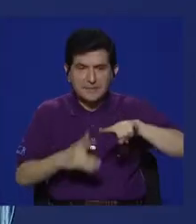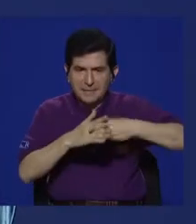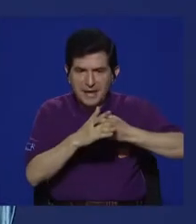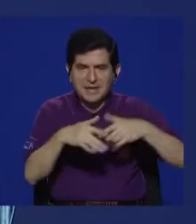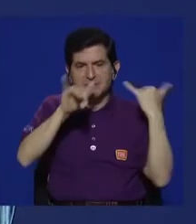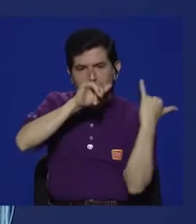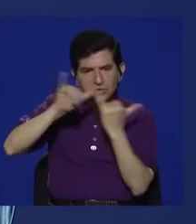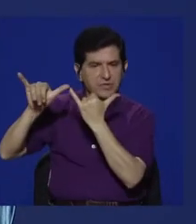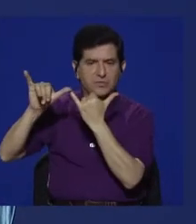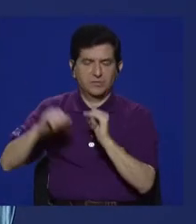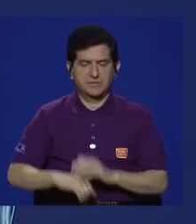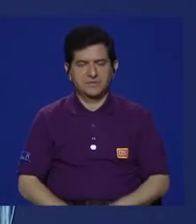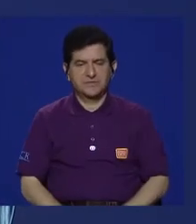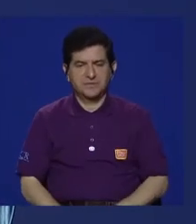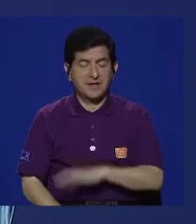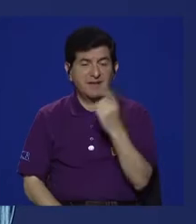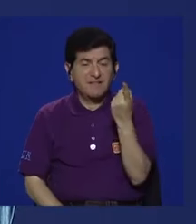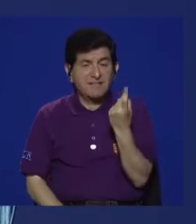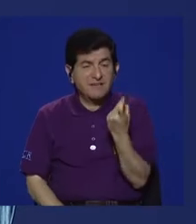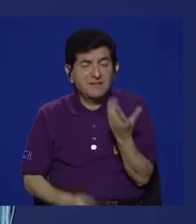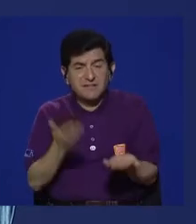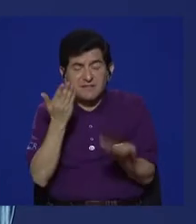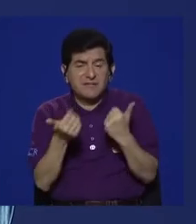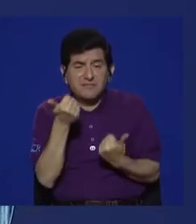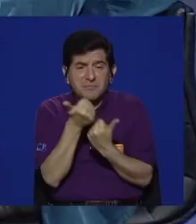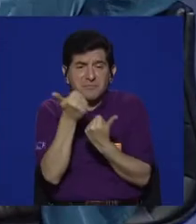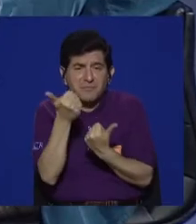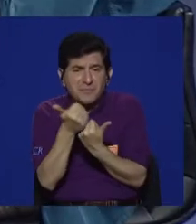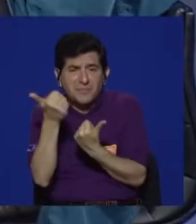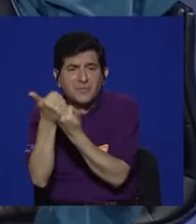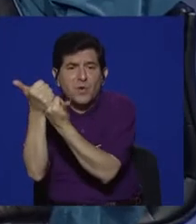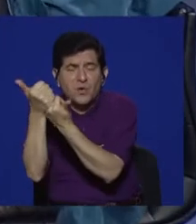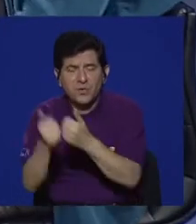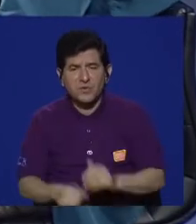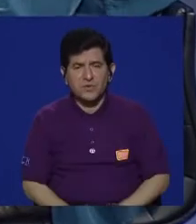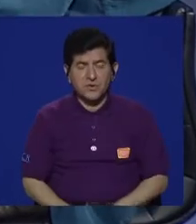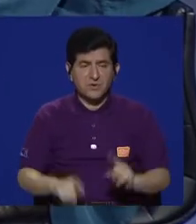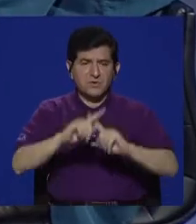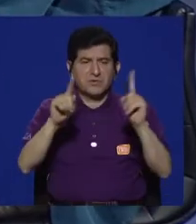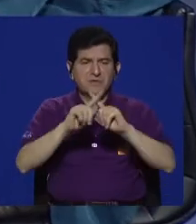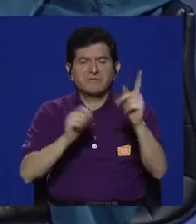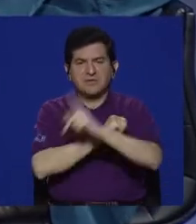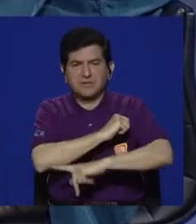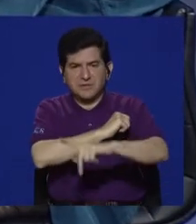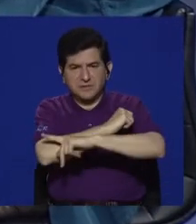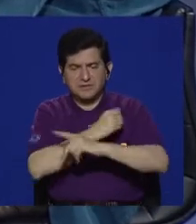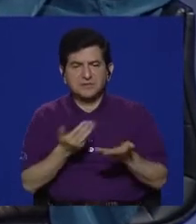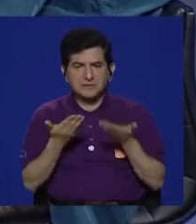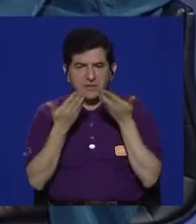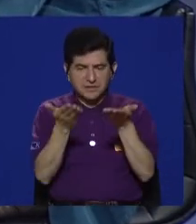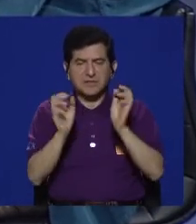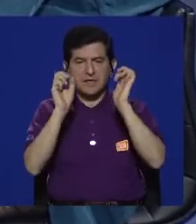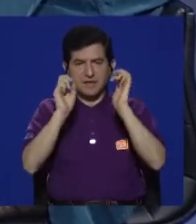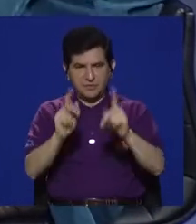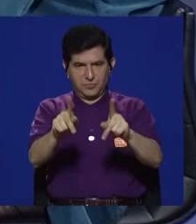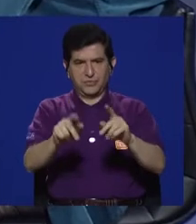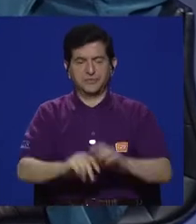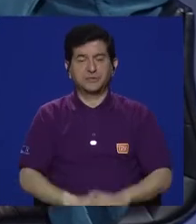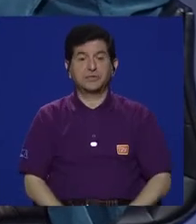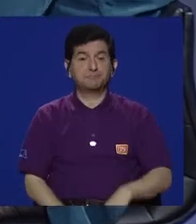Y ahí es donde hace falta también ese apoyo de los estados para proveer esas posibilidades.